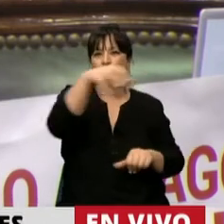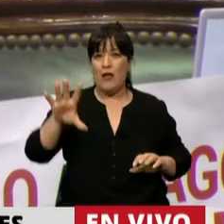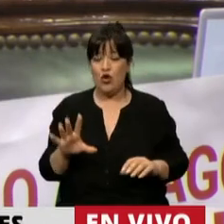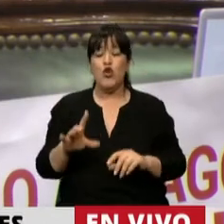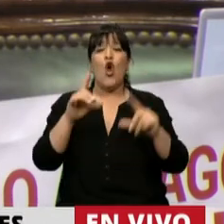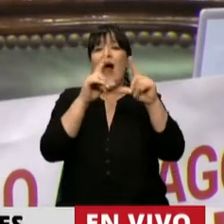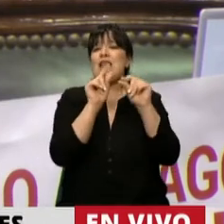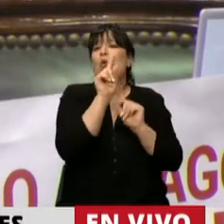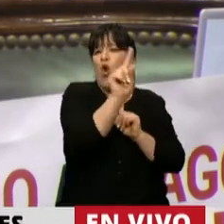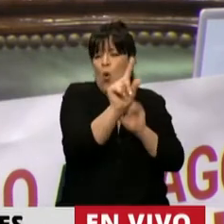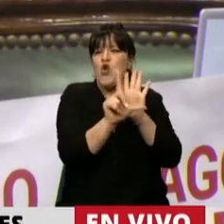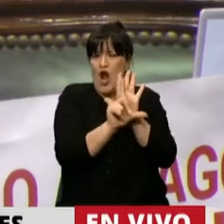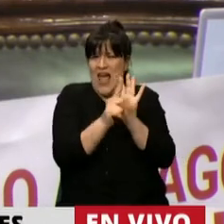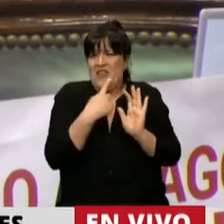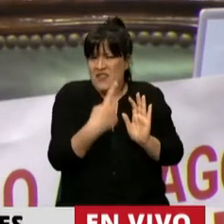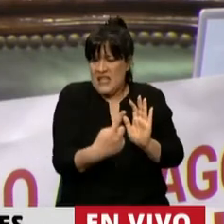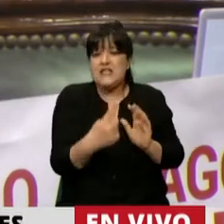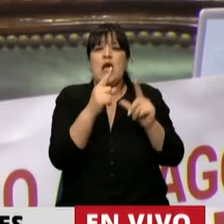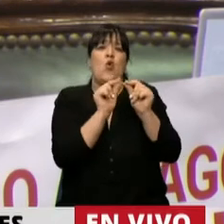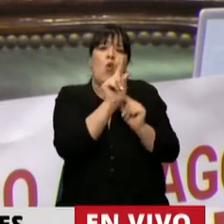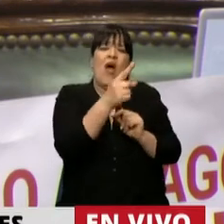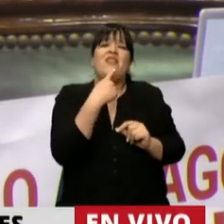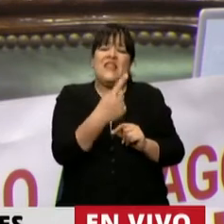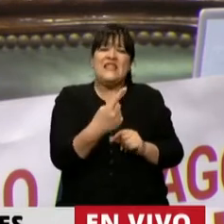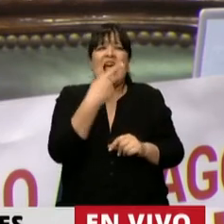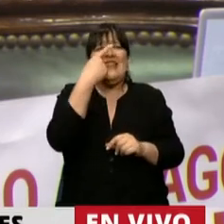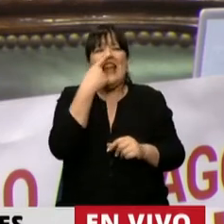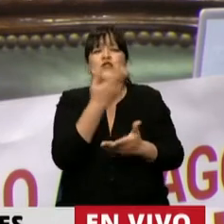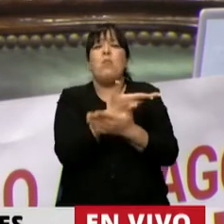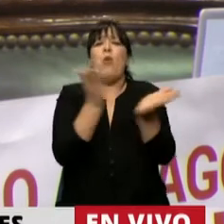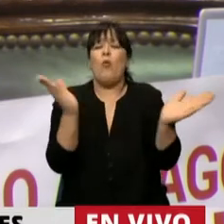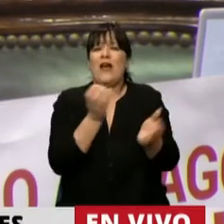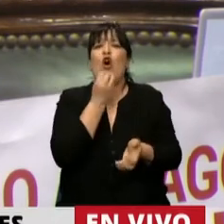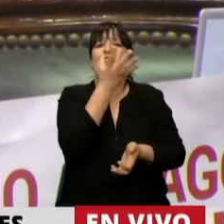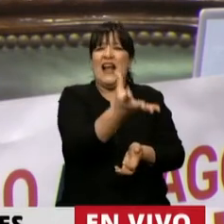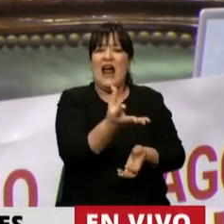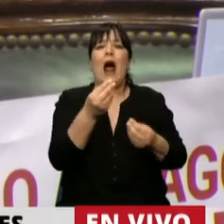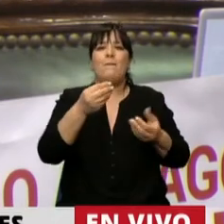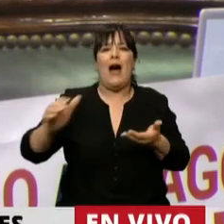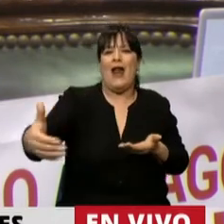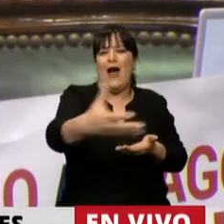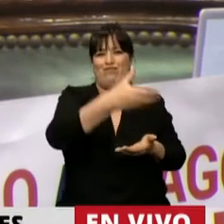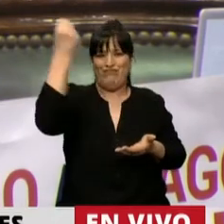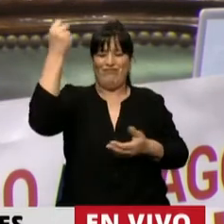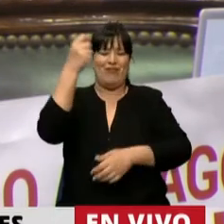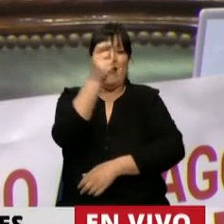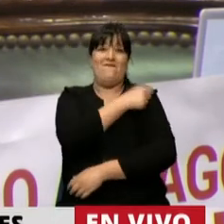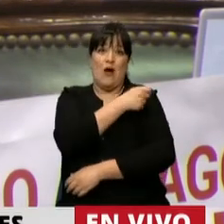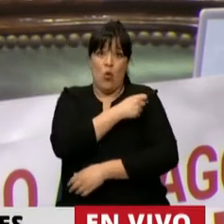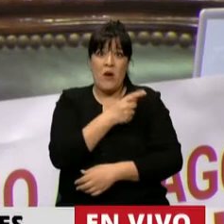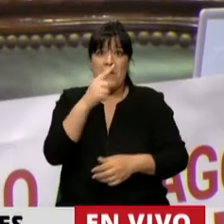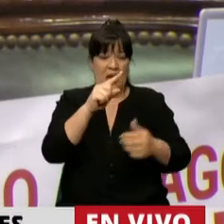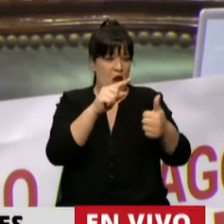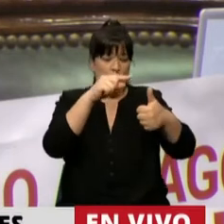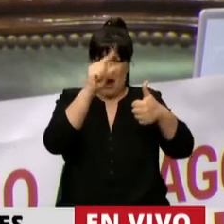salvo el artículo 1, que dice en una parte que hay que declarar de interés público la adquisición de una vacuna, el